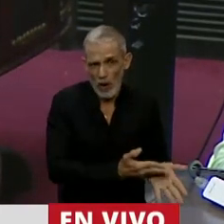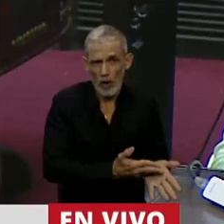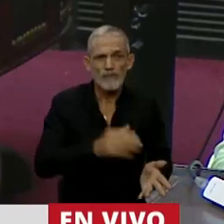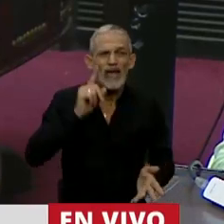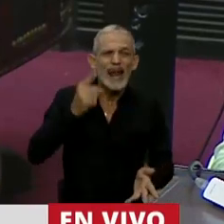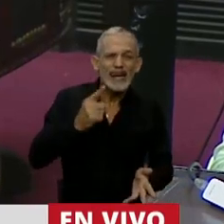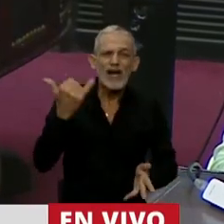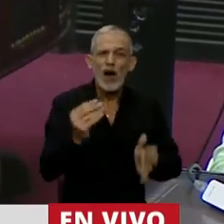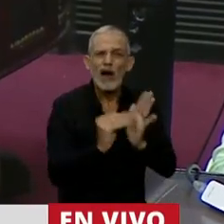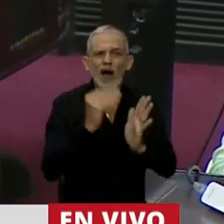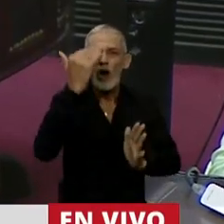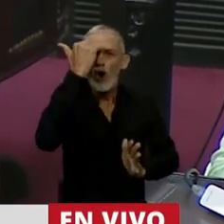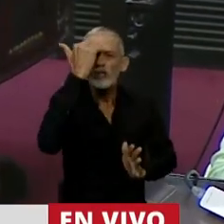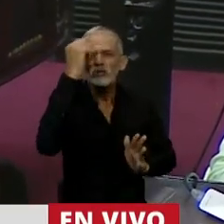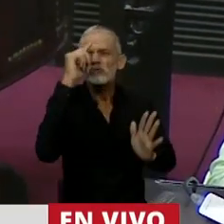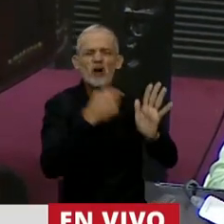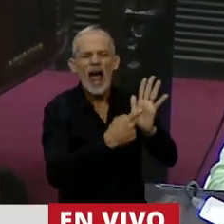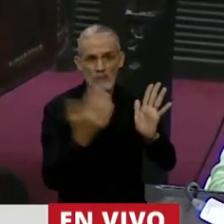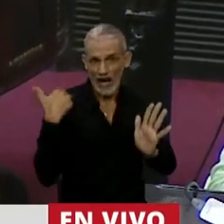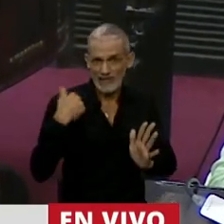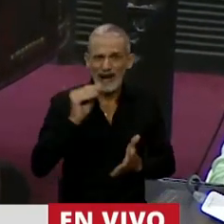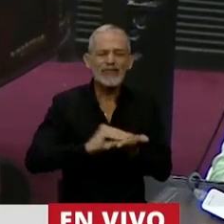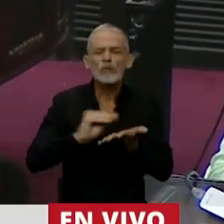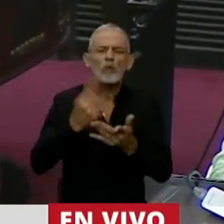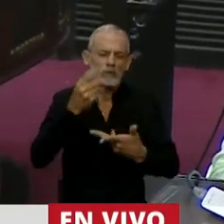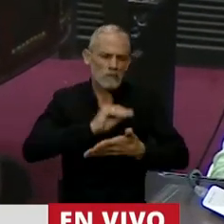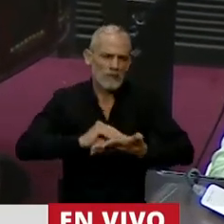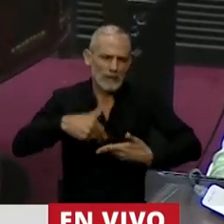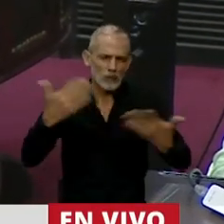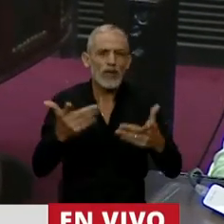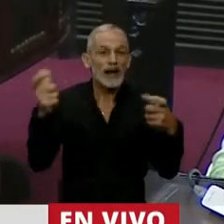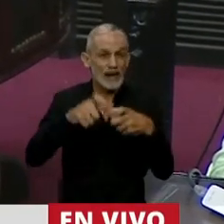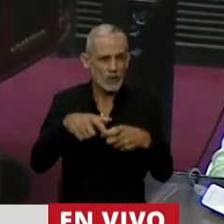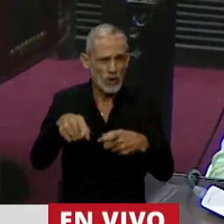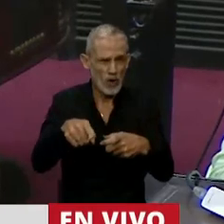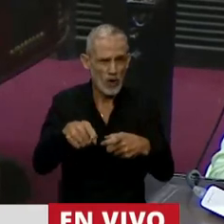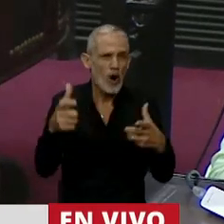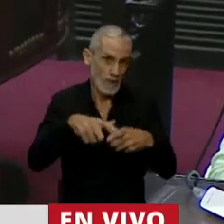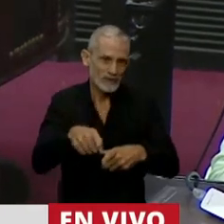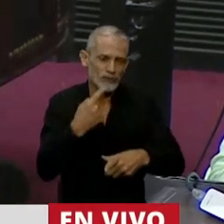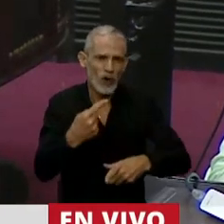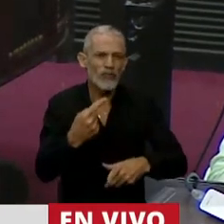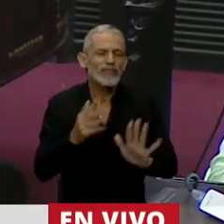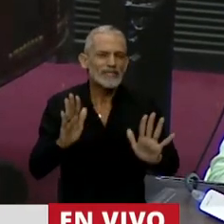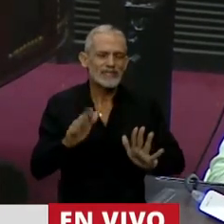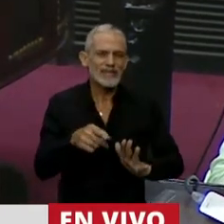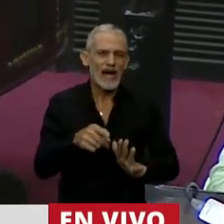riesgo constitucional, como decía ayer una diputada en la reunión de comisión o